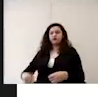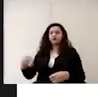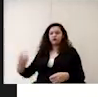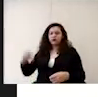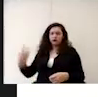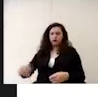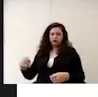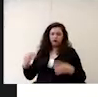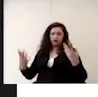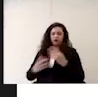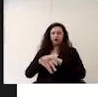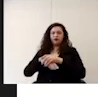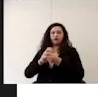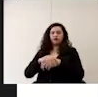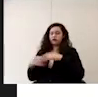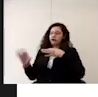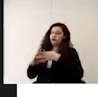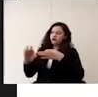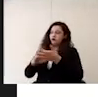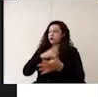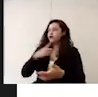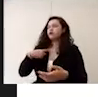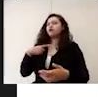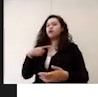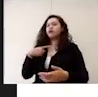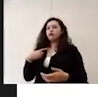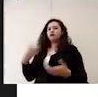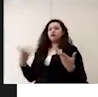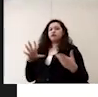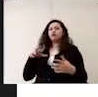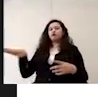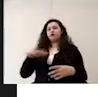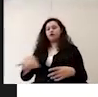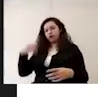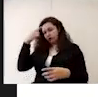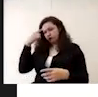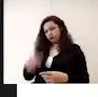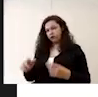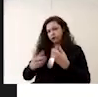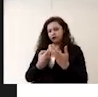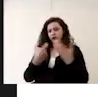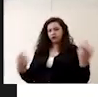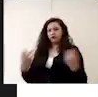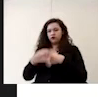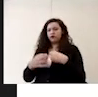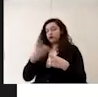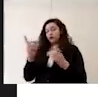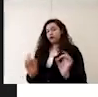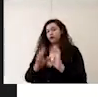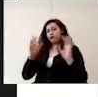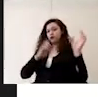desinfección de manos continuamente se debe contar con un área de aislamiento provisional para los casos sospechosos